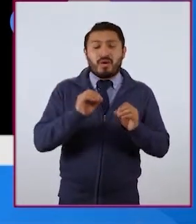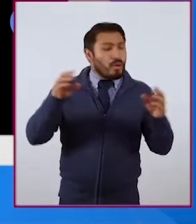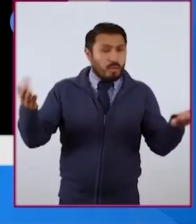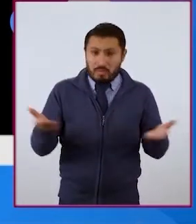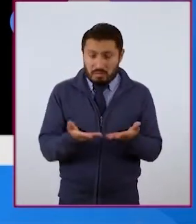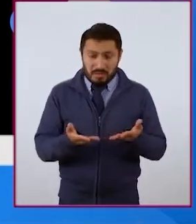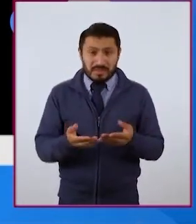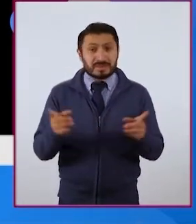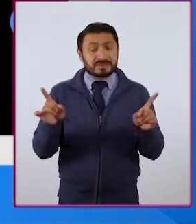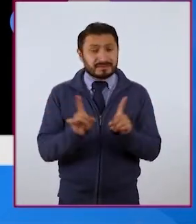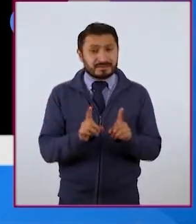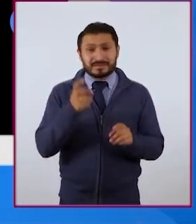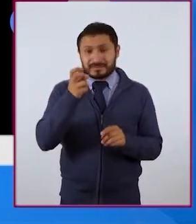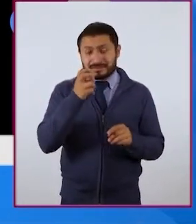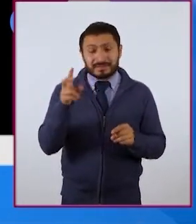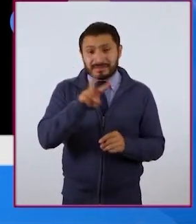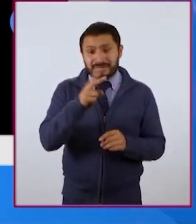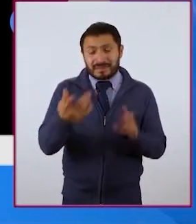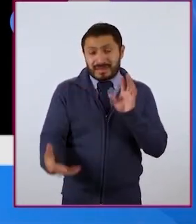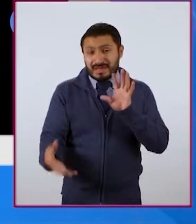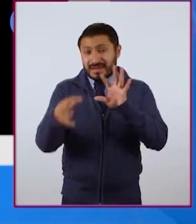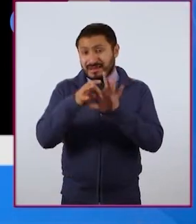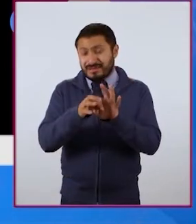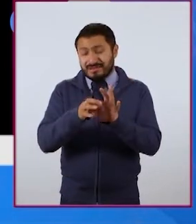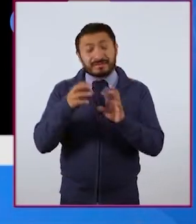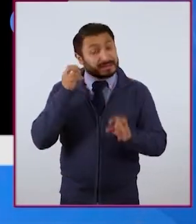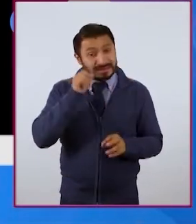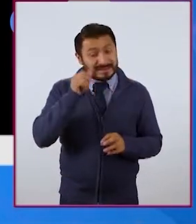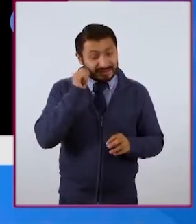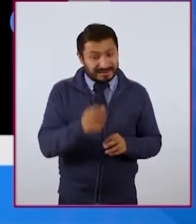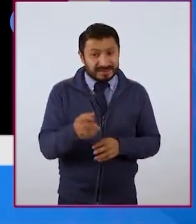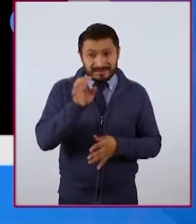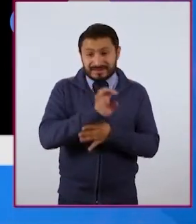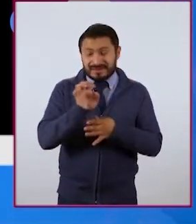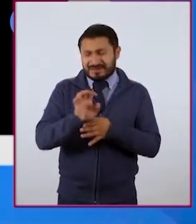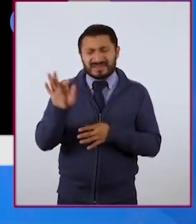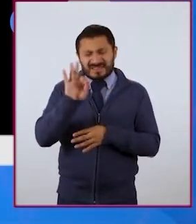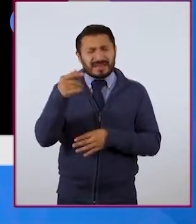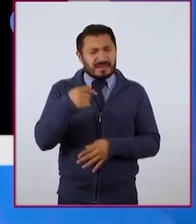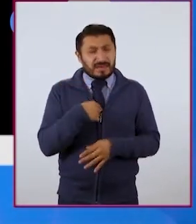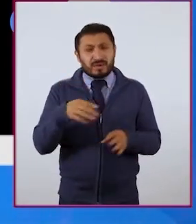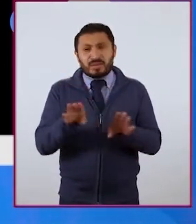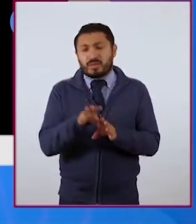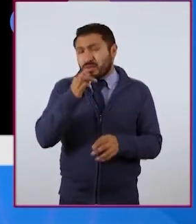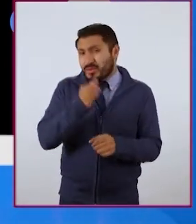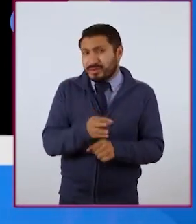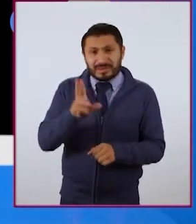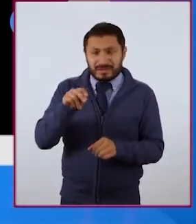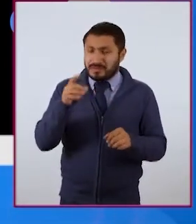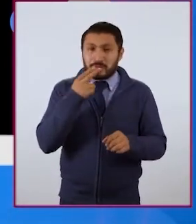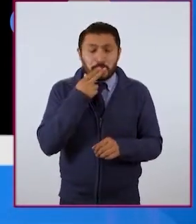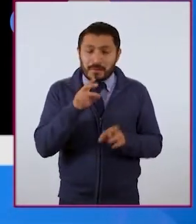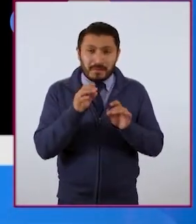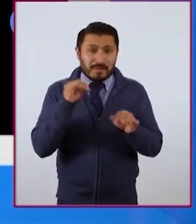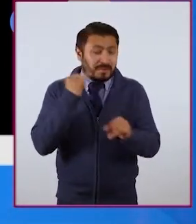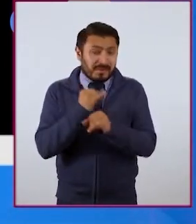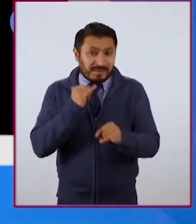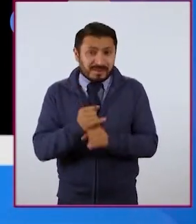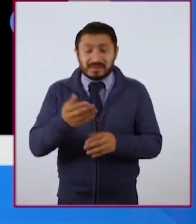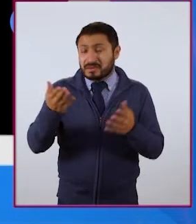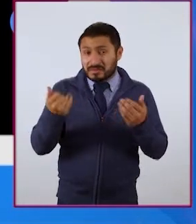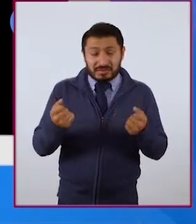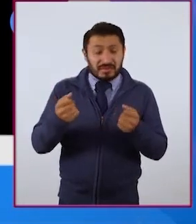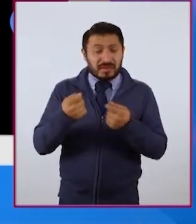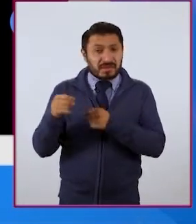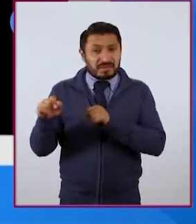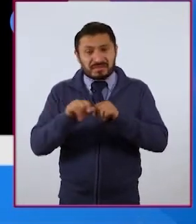estas dos esferas están más ligadas. Y, por lo tanto, yo a lo mejor en este momento no estoy en internet o no tengo una cuenta, no